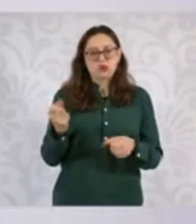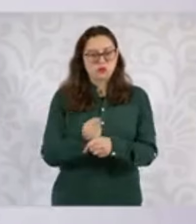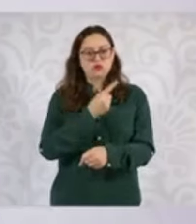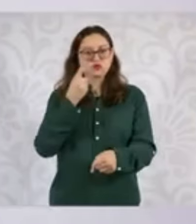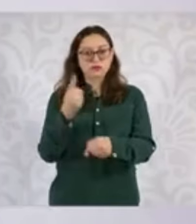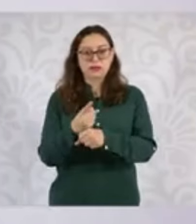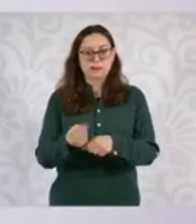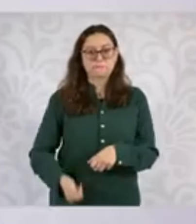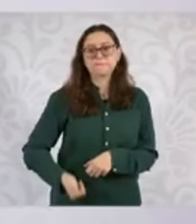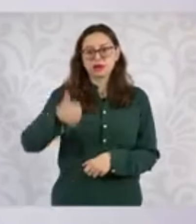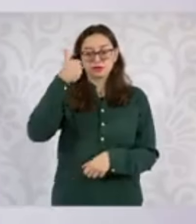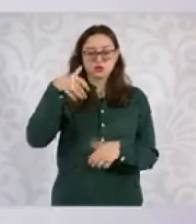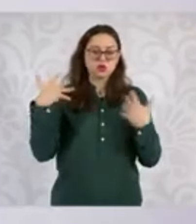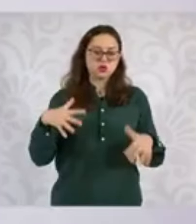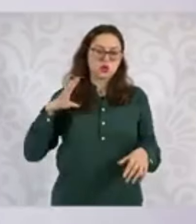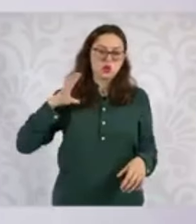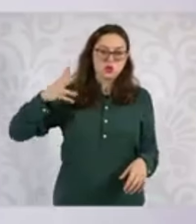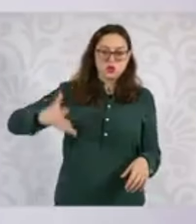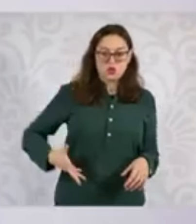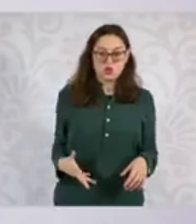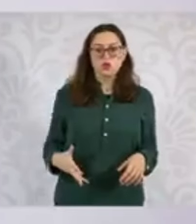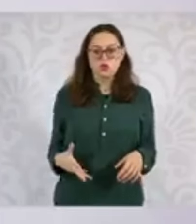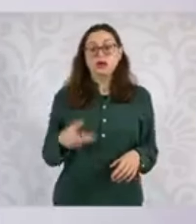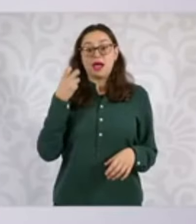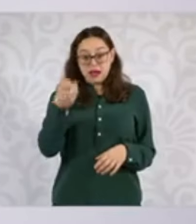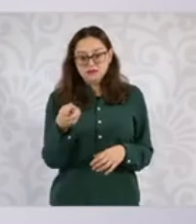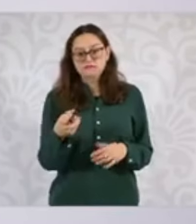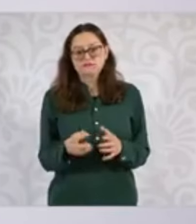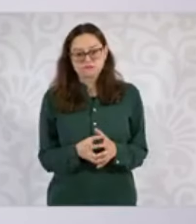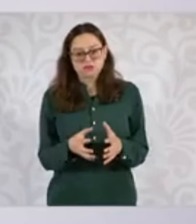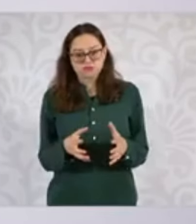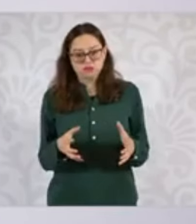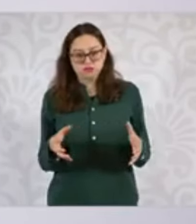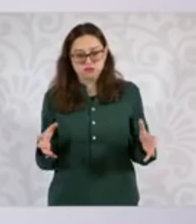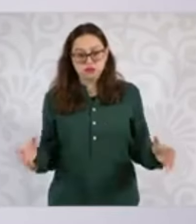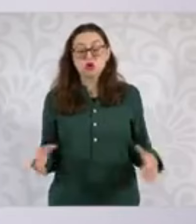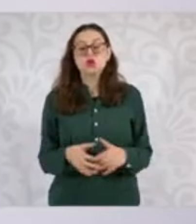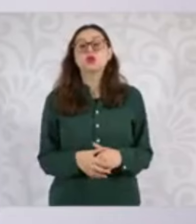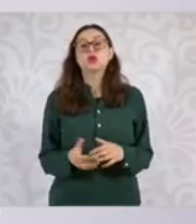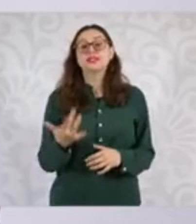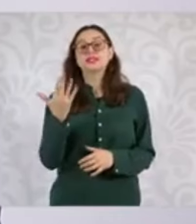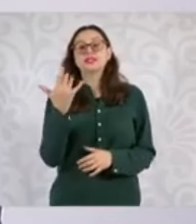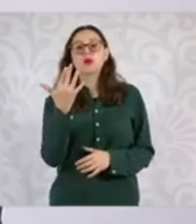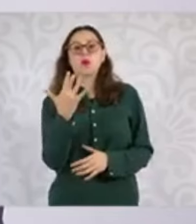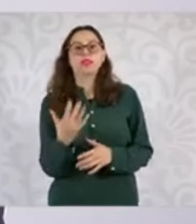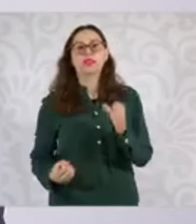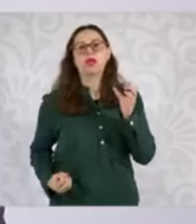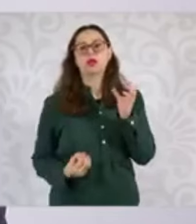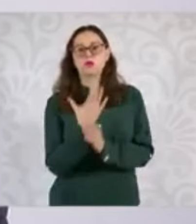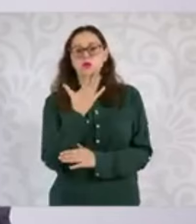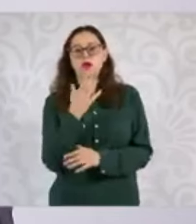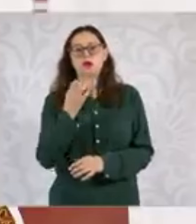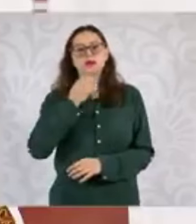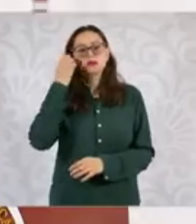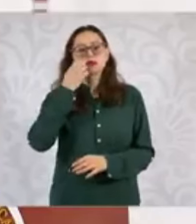Estamos muy orgullosos de ese sistema y va a seguir creciendo. 50 nuevas sedes ha dispuesto la presidenta de la